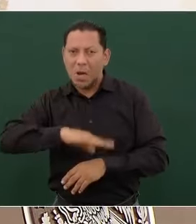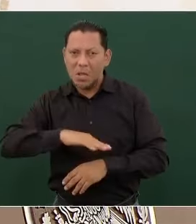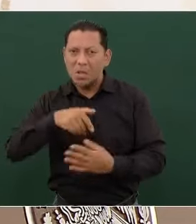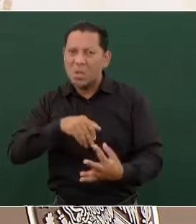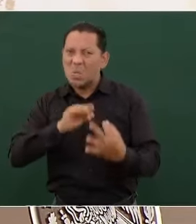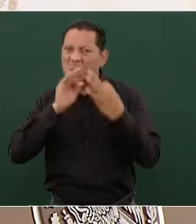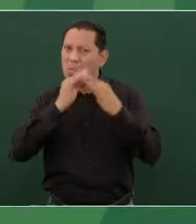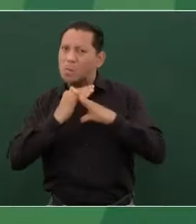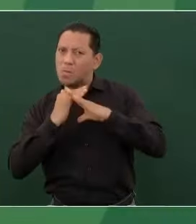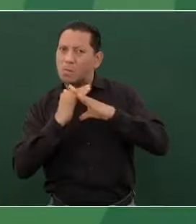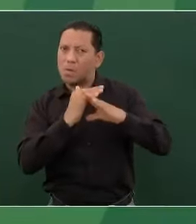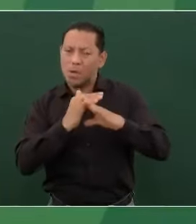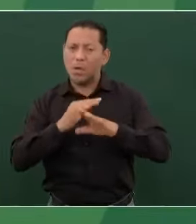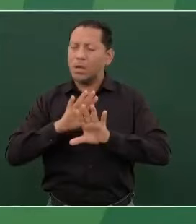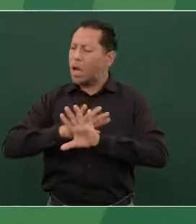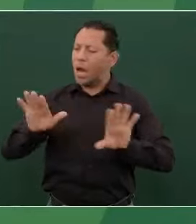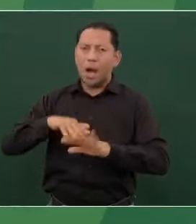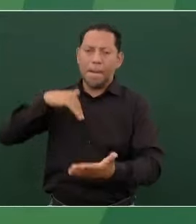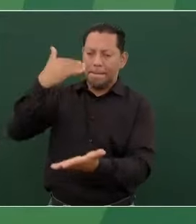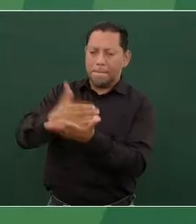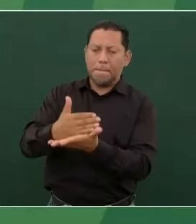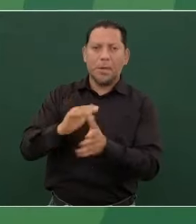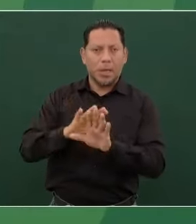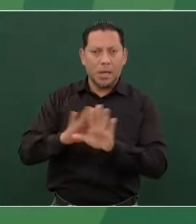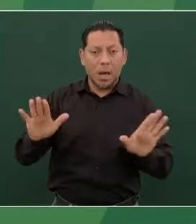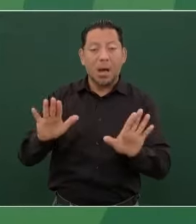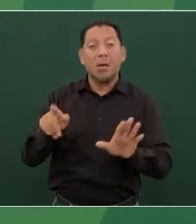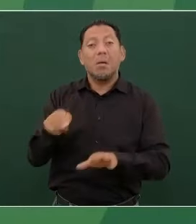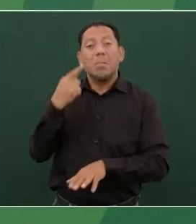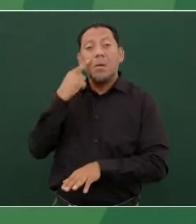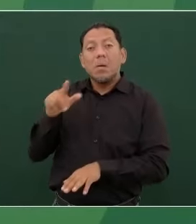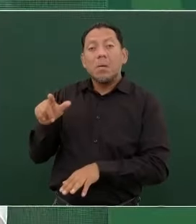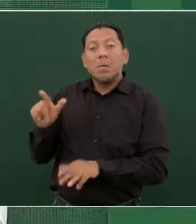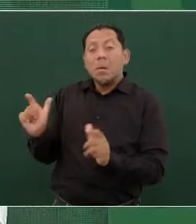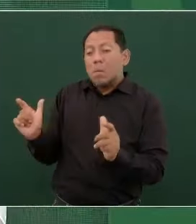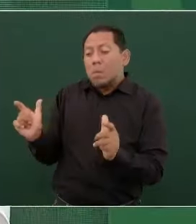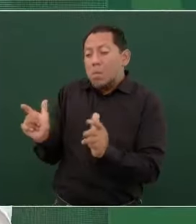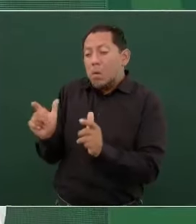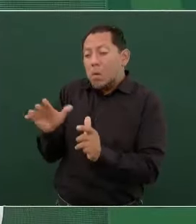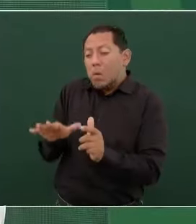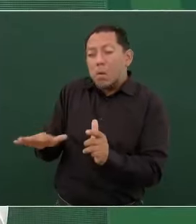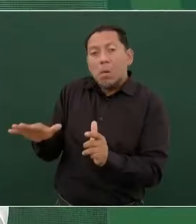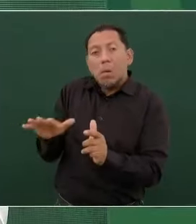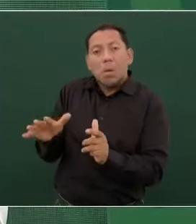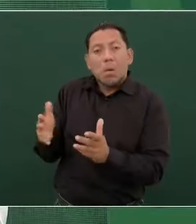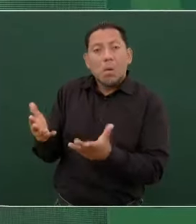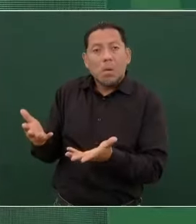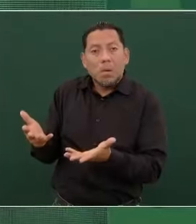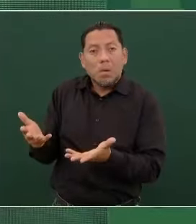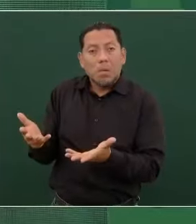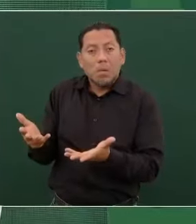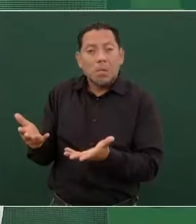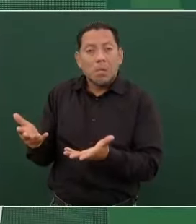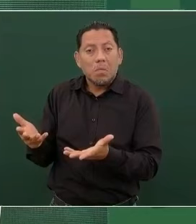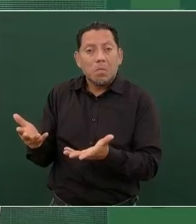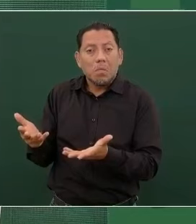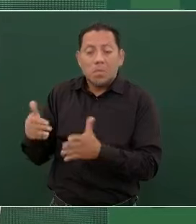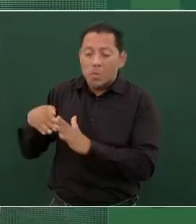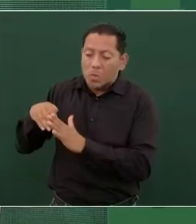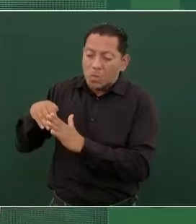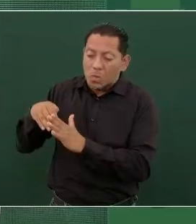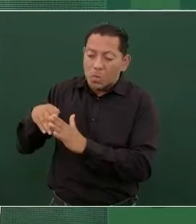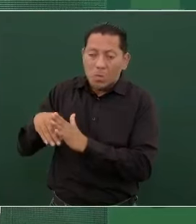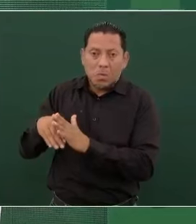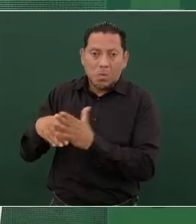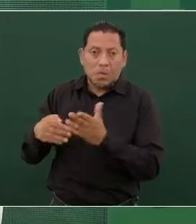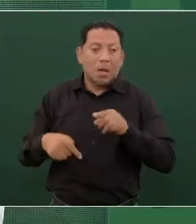que siempre una minoría rapaz es la que se quede con los